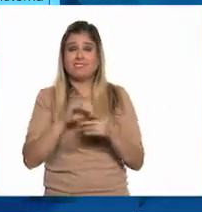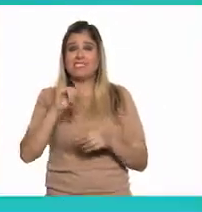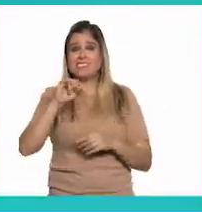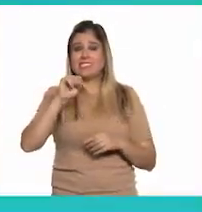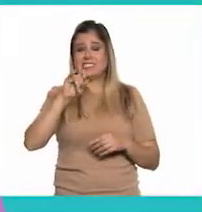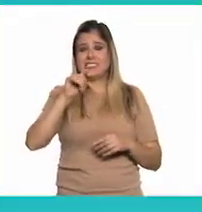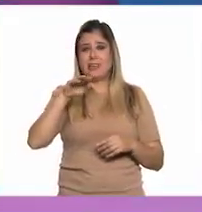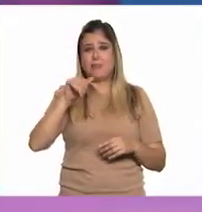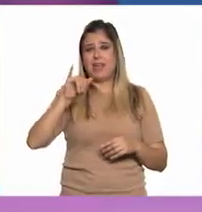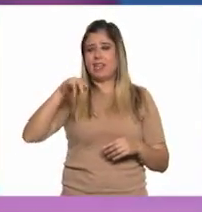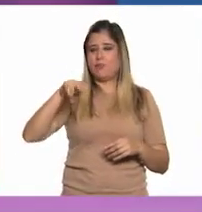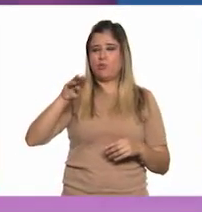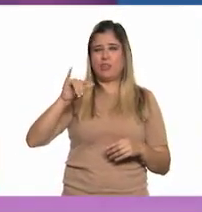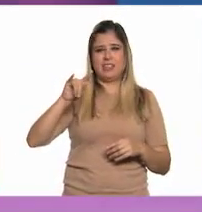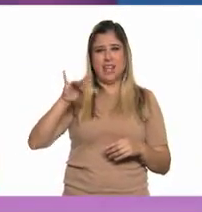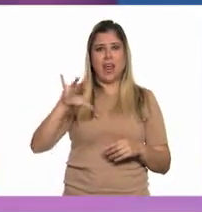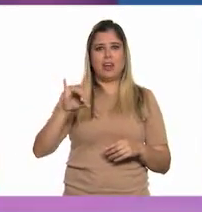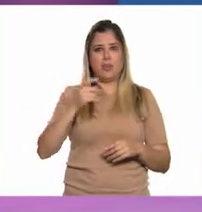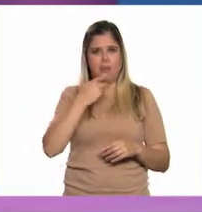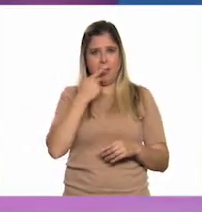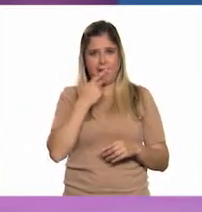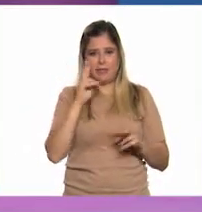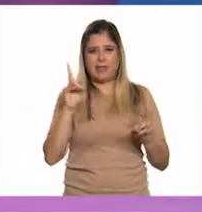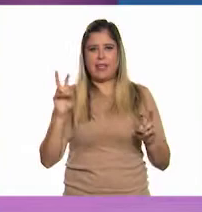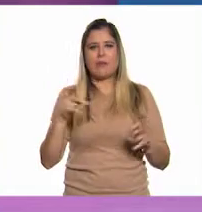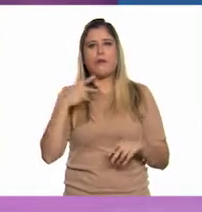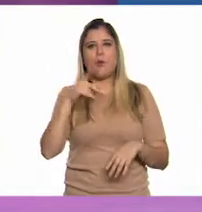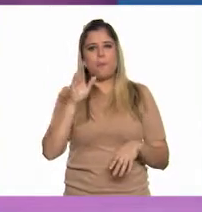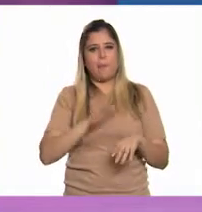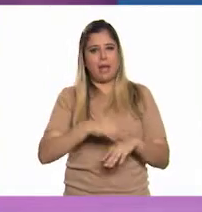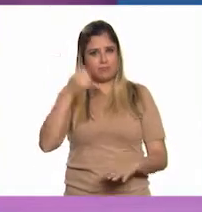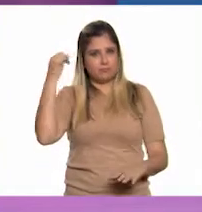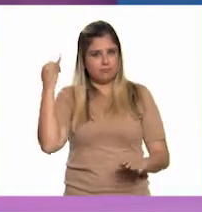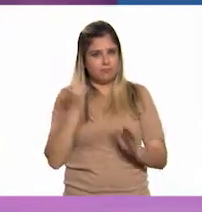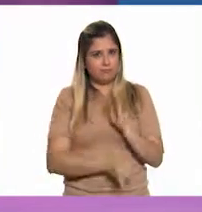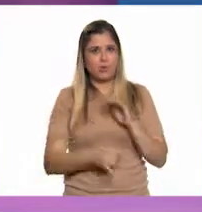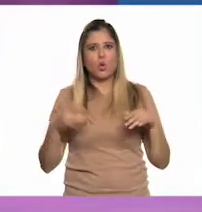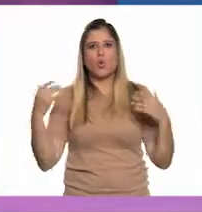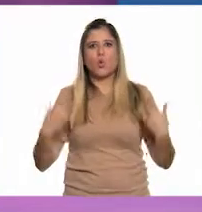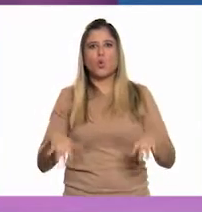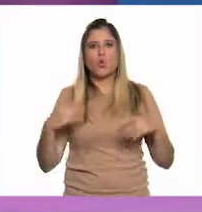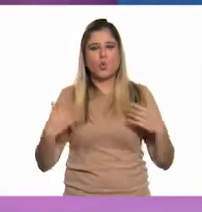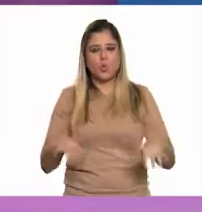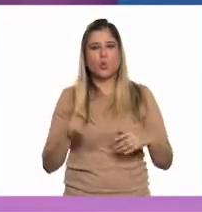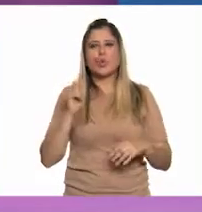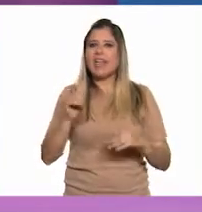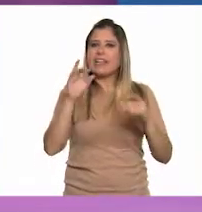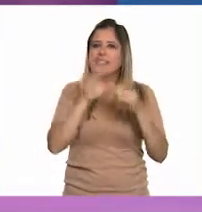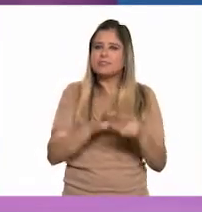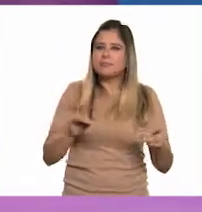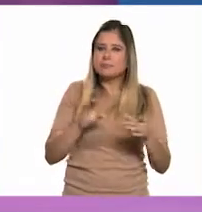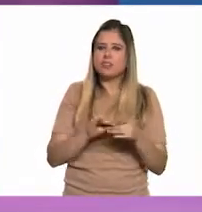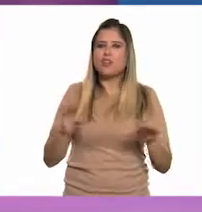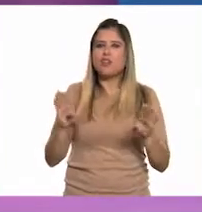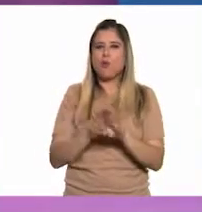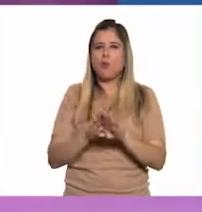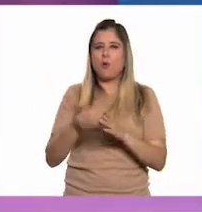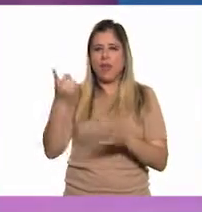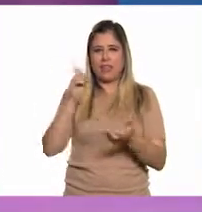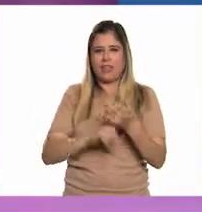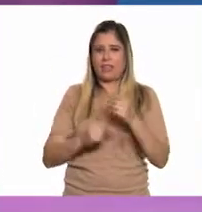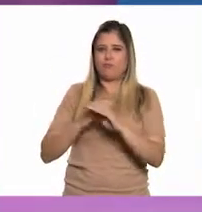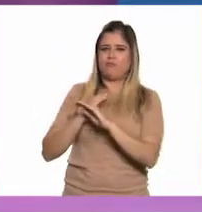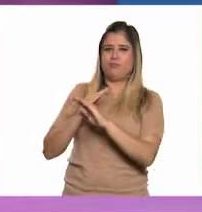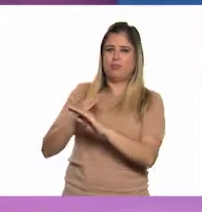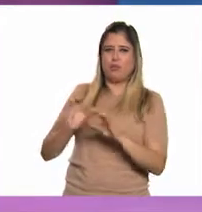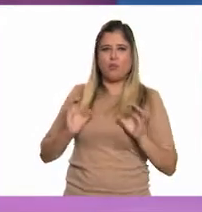inmunitario, pero está un poquito más detallado de cómo nos dicen o cómo se genera inmunidad